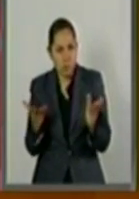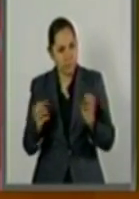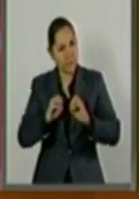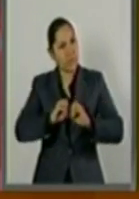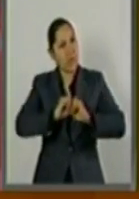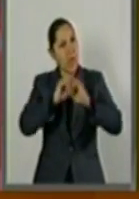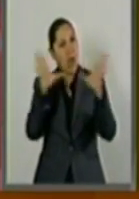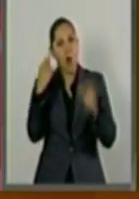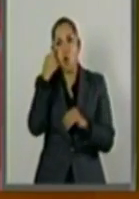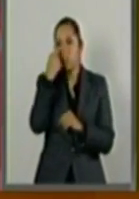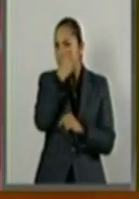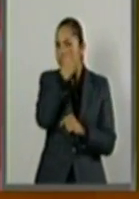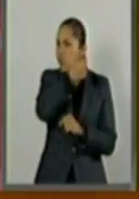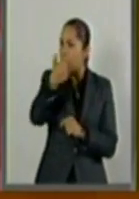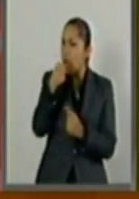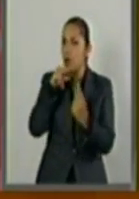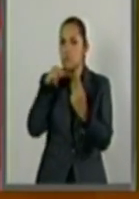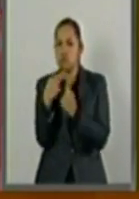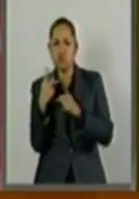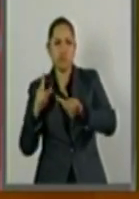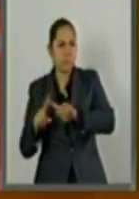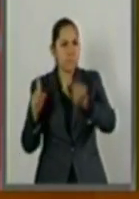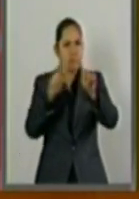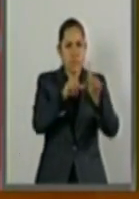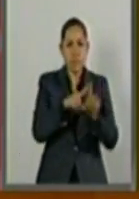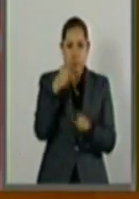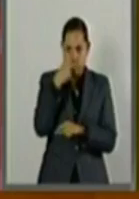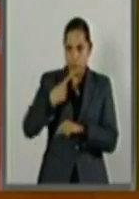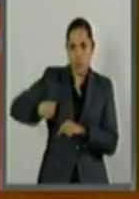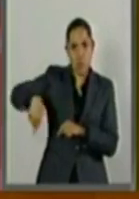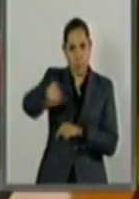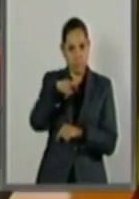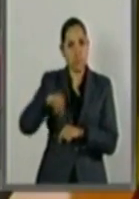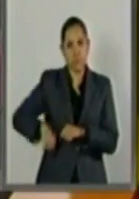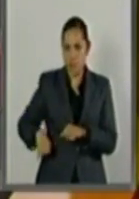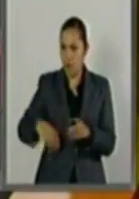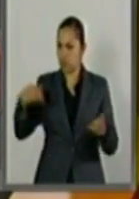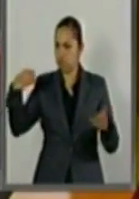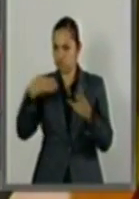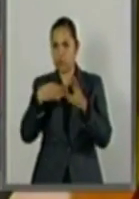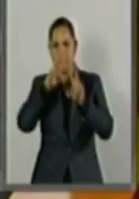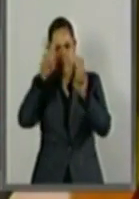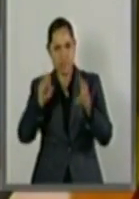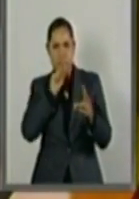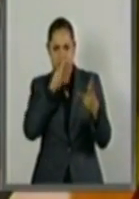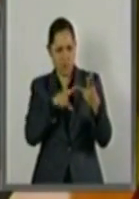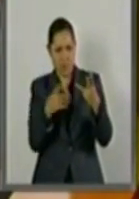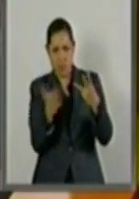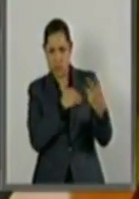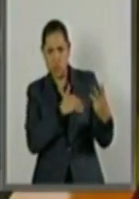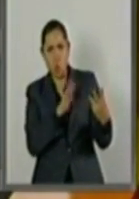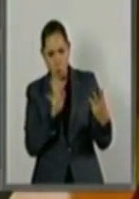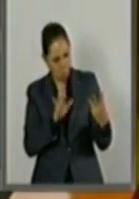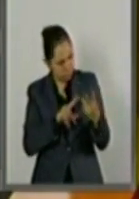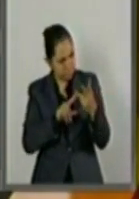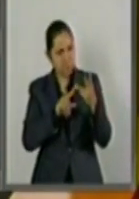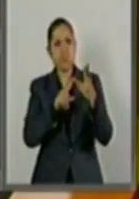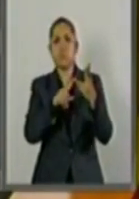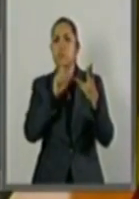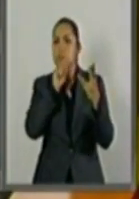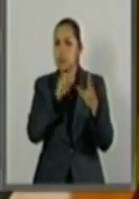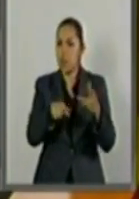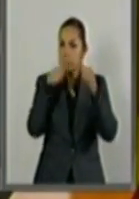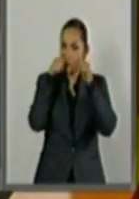interesa. Y que nadie va a dejar de lado, que lo abordaremos también. Y hay una reforma constitucional. Estamos